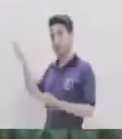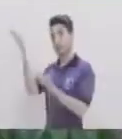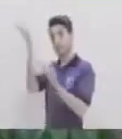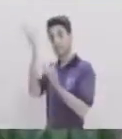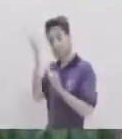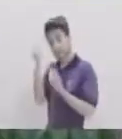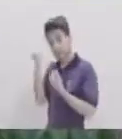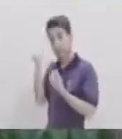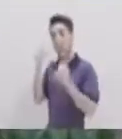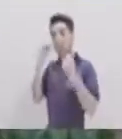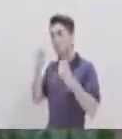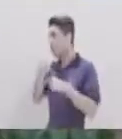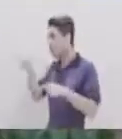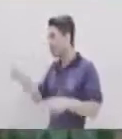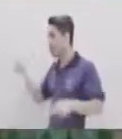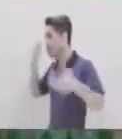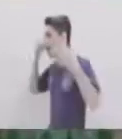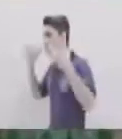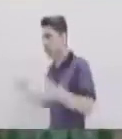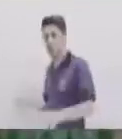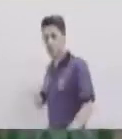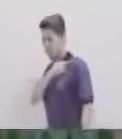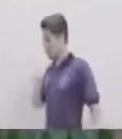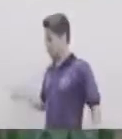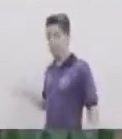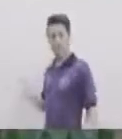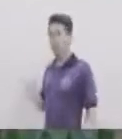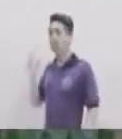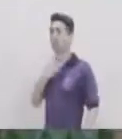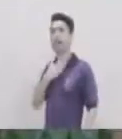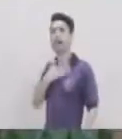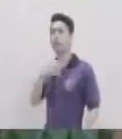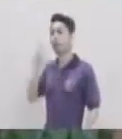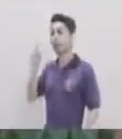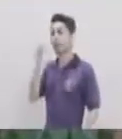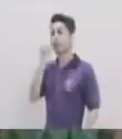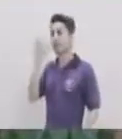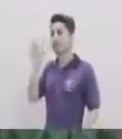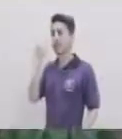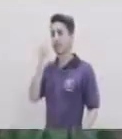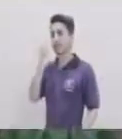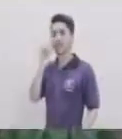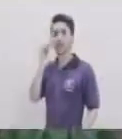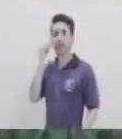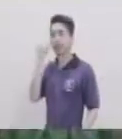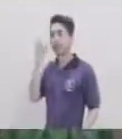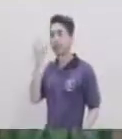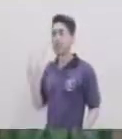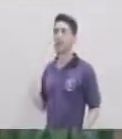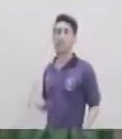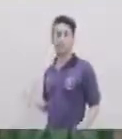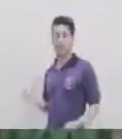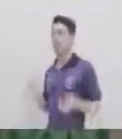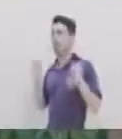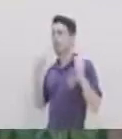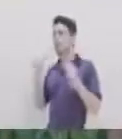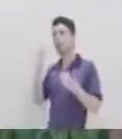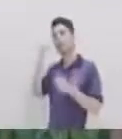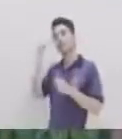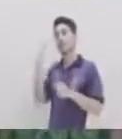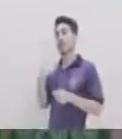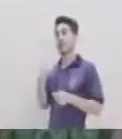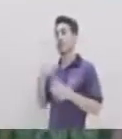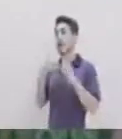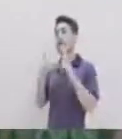acuerdos Nunca que mande Pero sí que dirija Y a mí me gusta mucho Porque una de las habilidades Es el poder